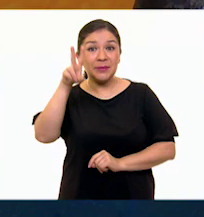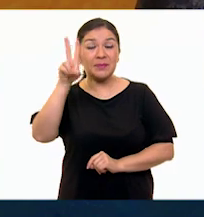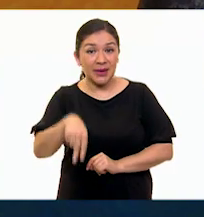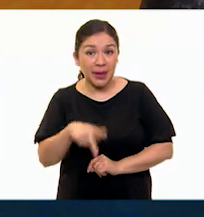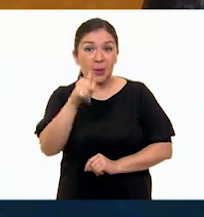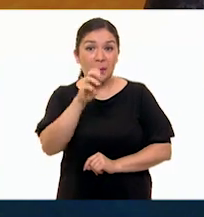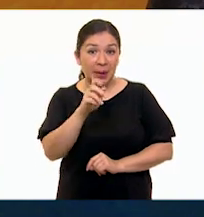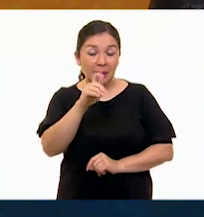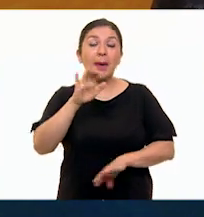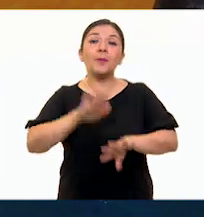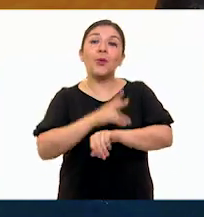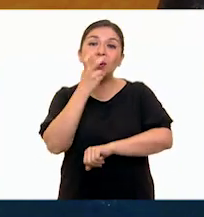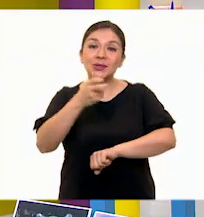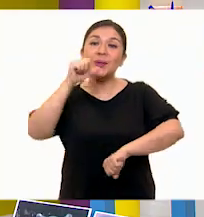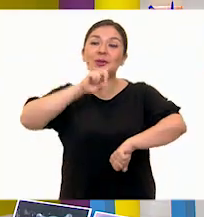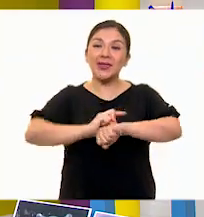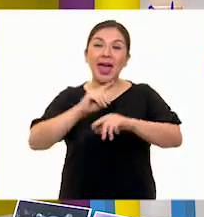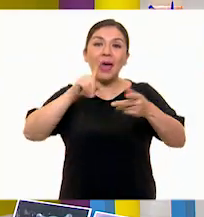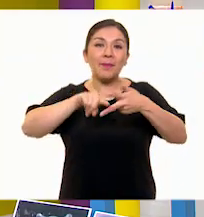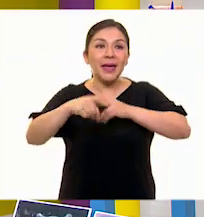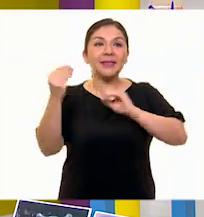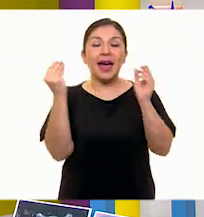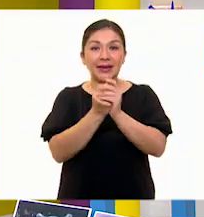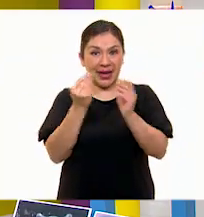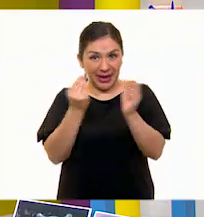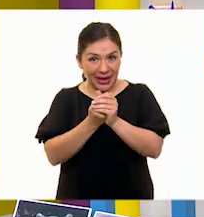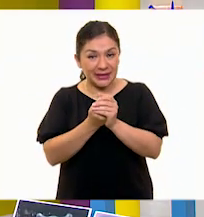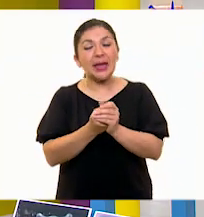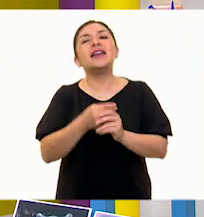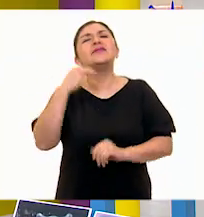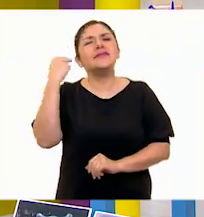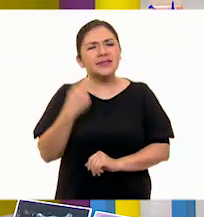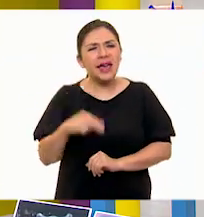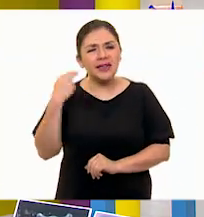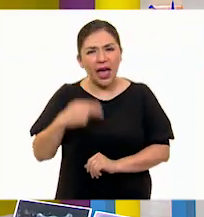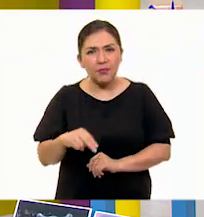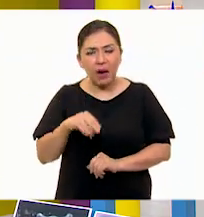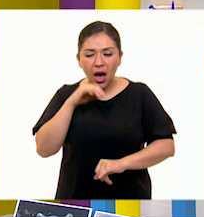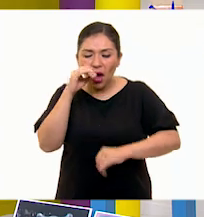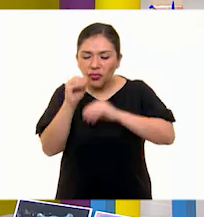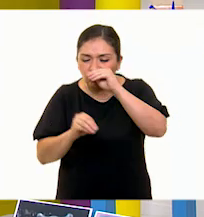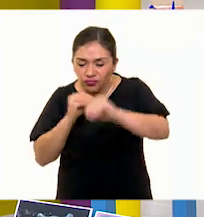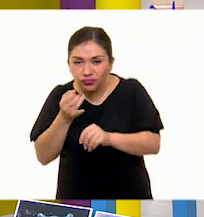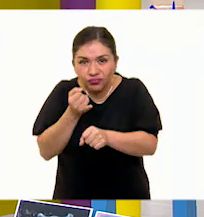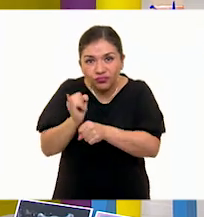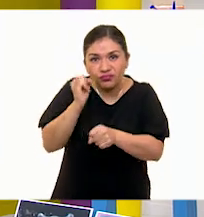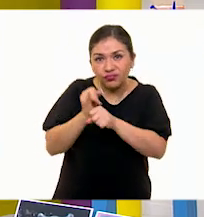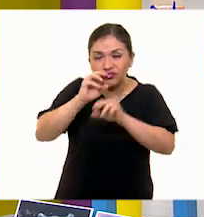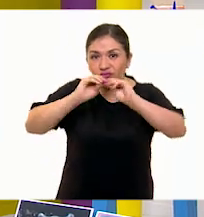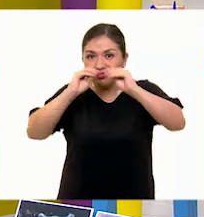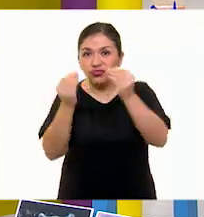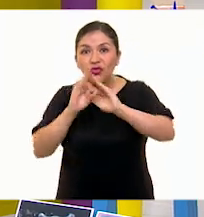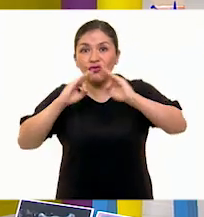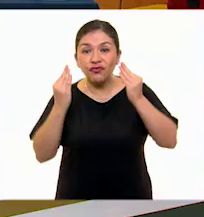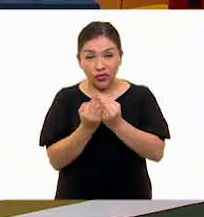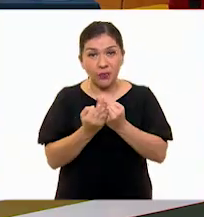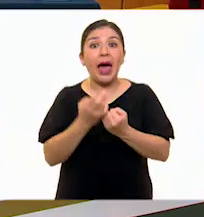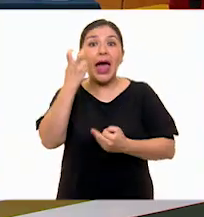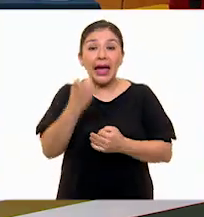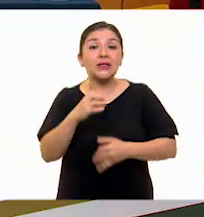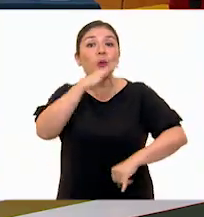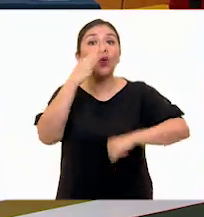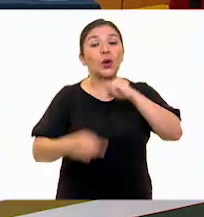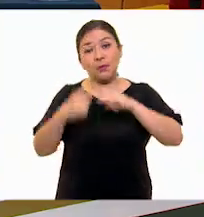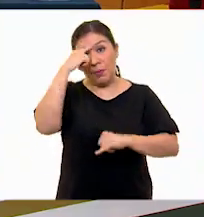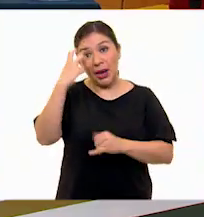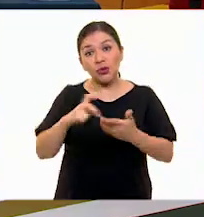Y para eso vamos a iniciar nuestra clase el día de hoy, que se llama Escultura en Construcción. ¿Qué te parece? Increíble. Y es la última de